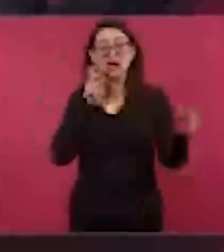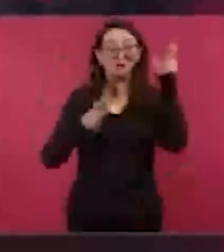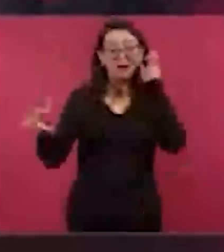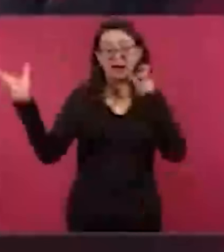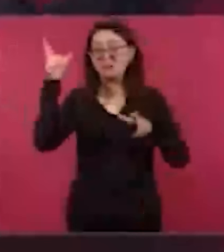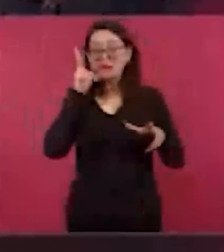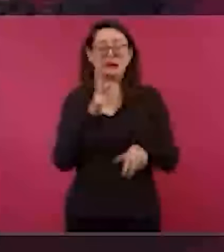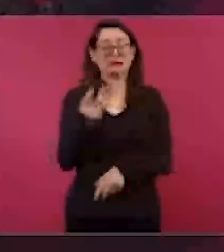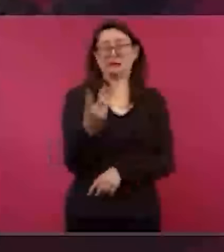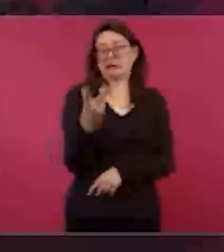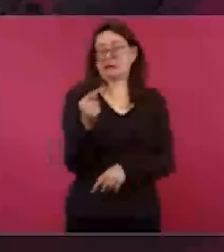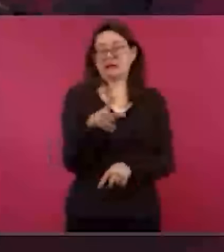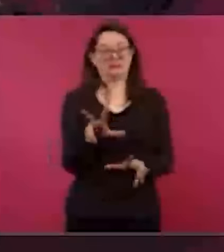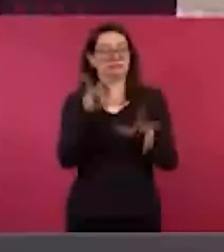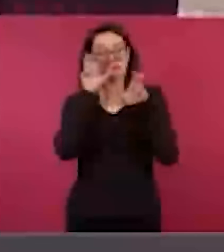en la televisión.